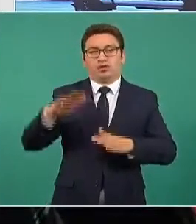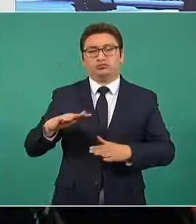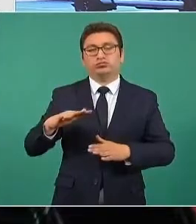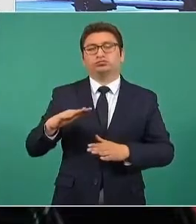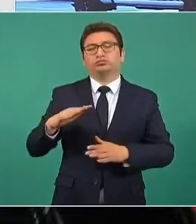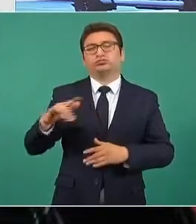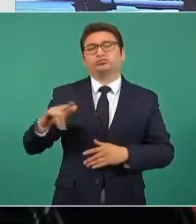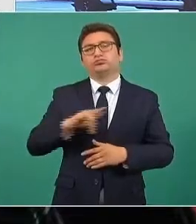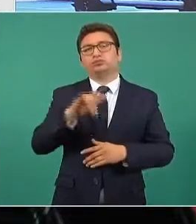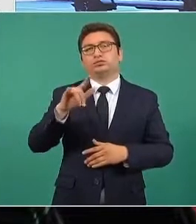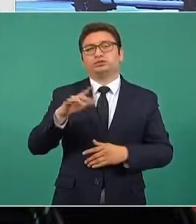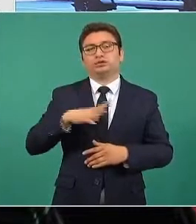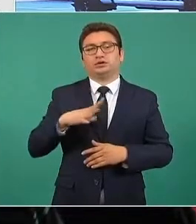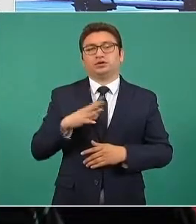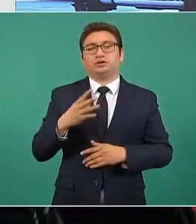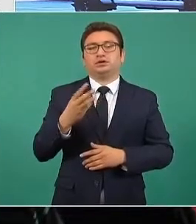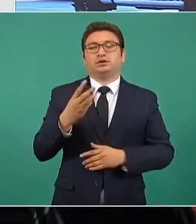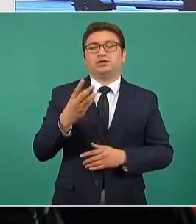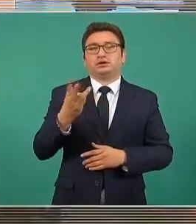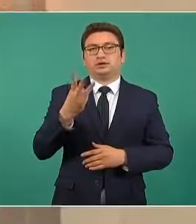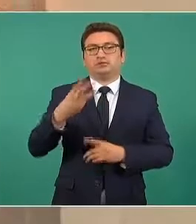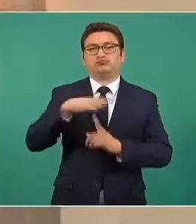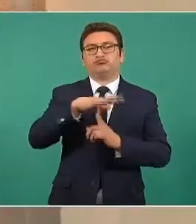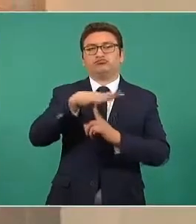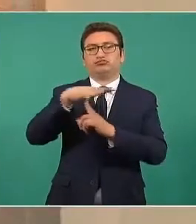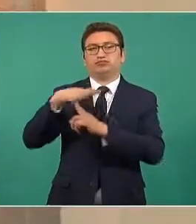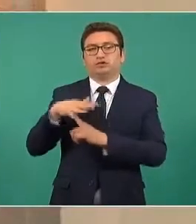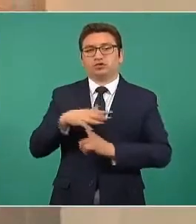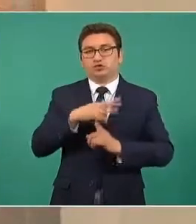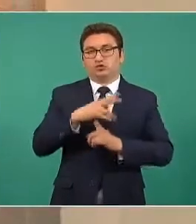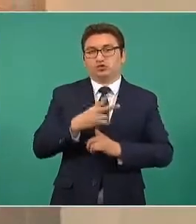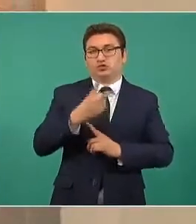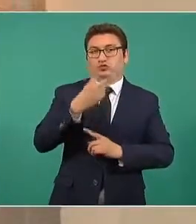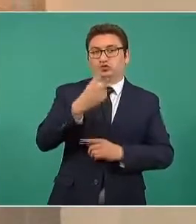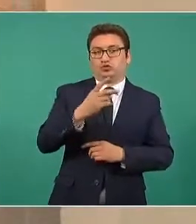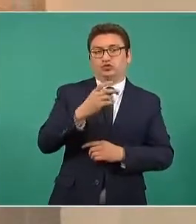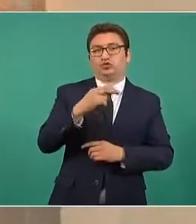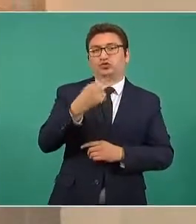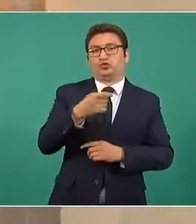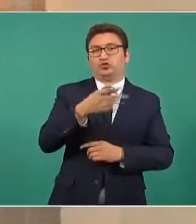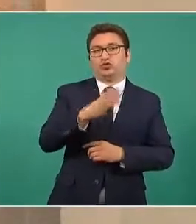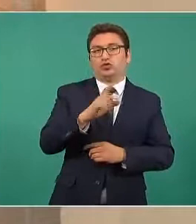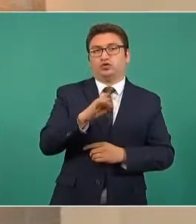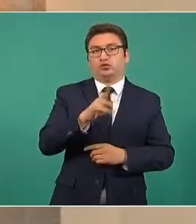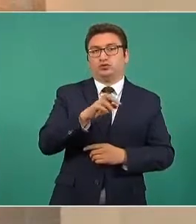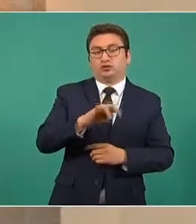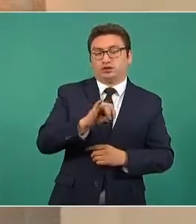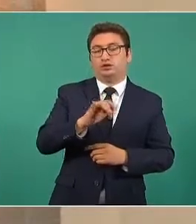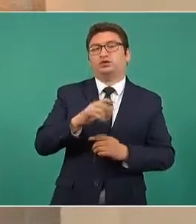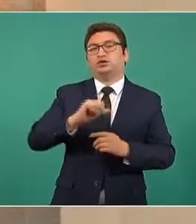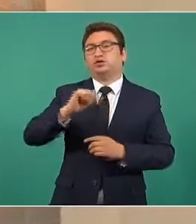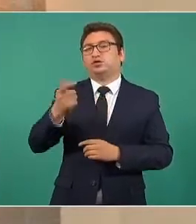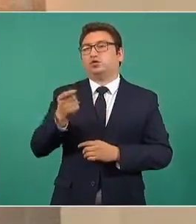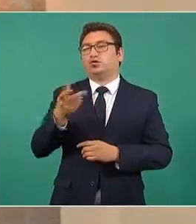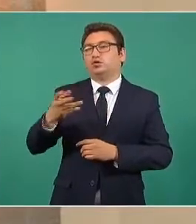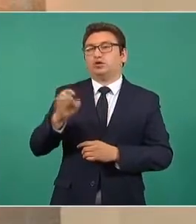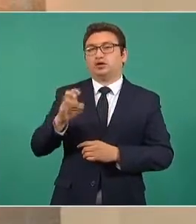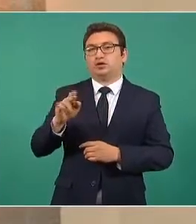helicópteros, 2 de tipo Colibri y un Eurocopter y